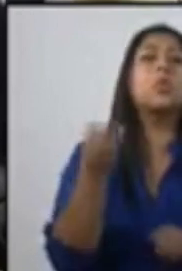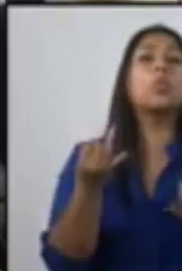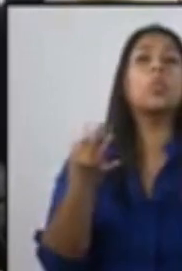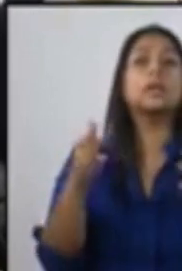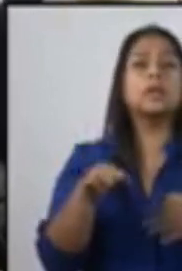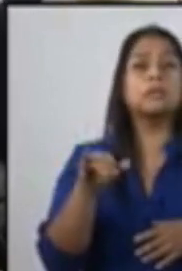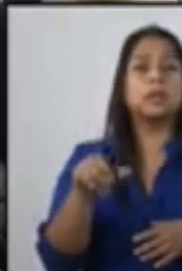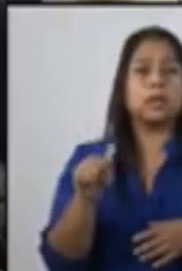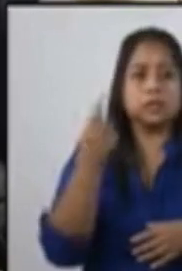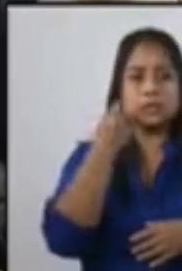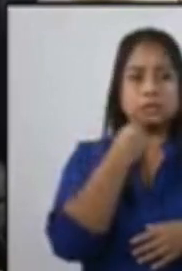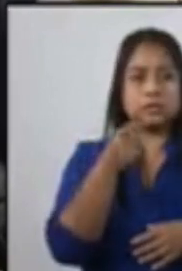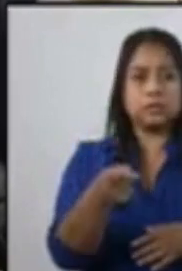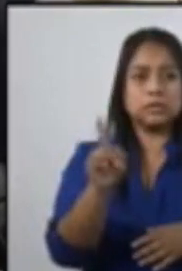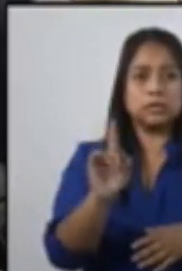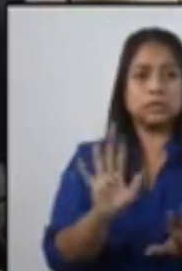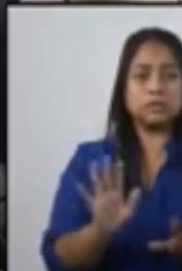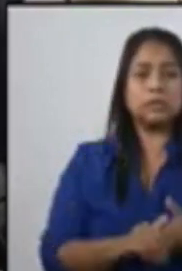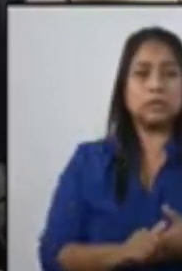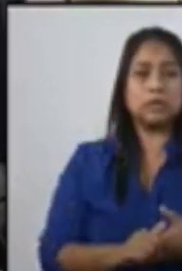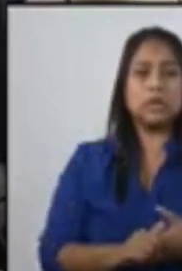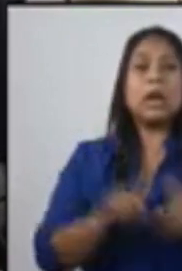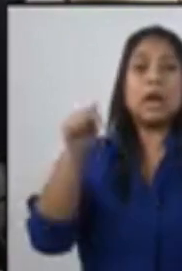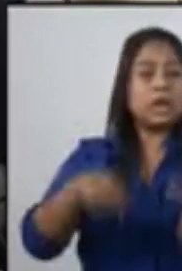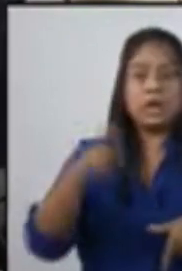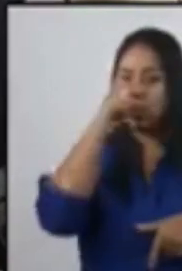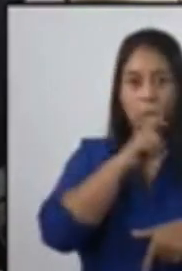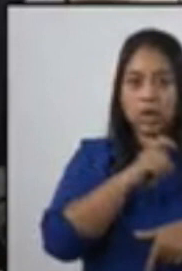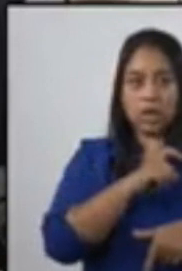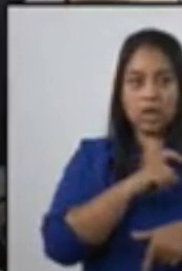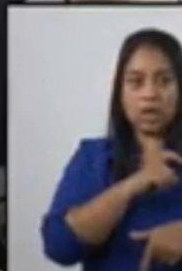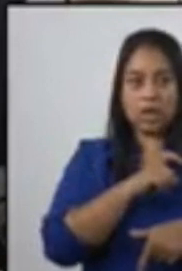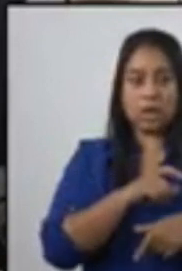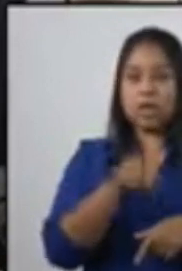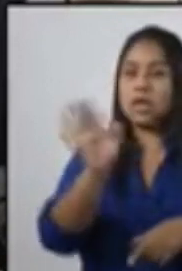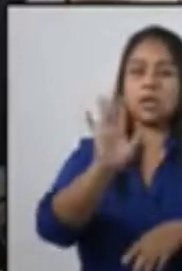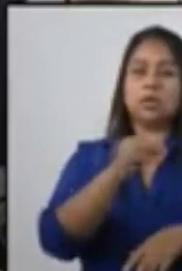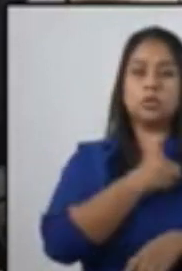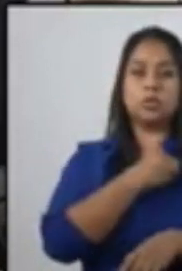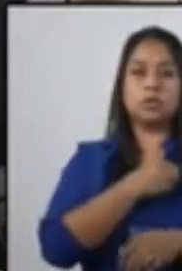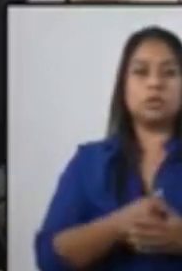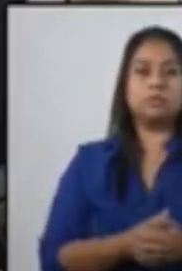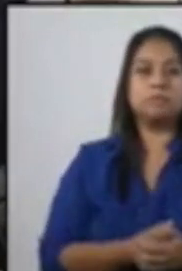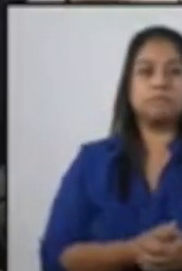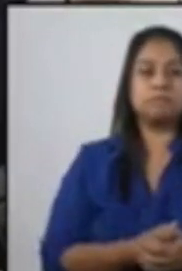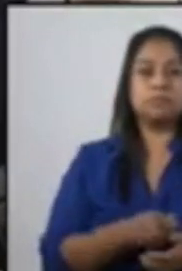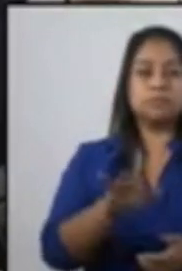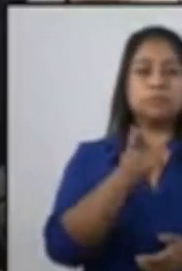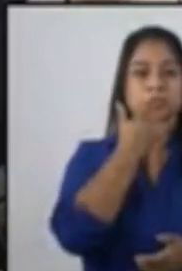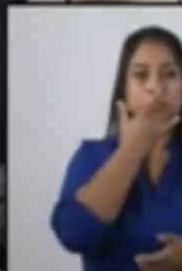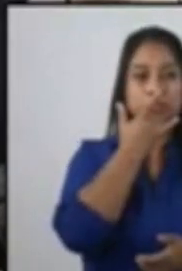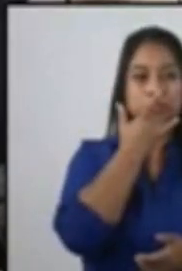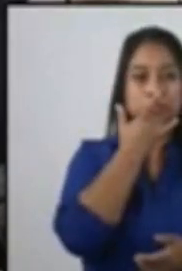Aquí no hay y no queremos. Sí, sí, aquí no hay y no queremos. Va. Yo vine